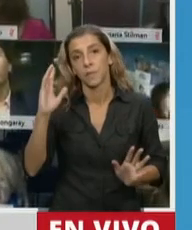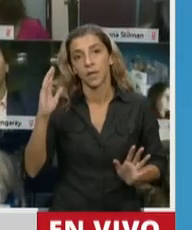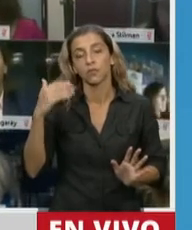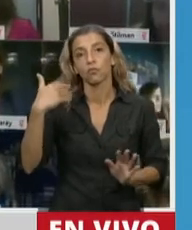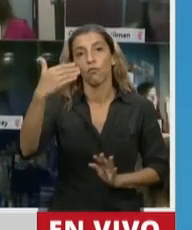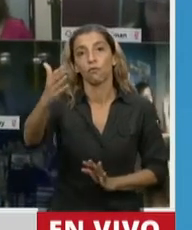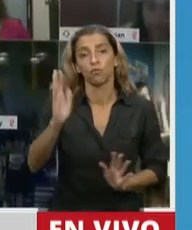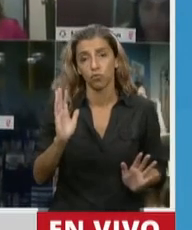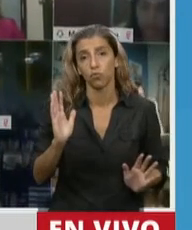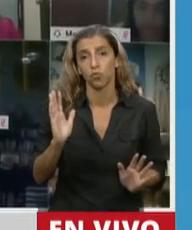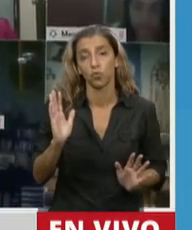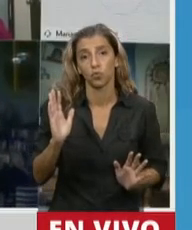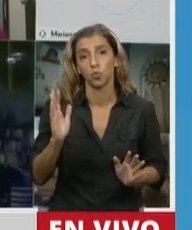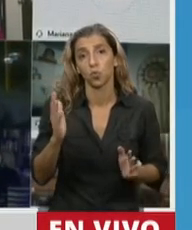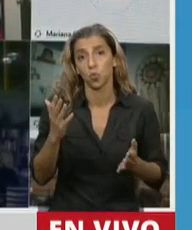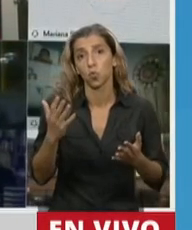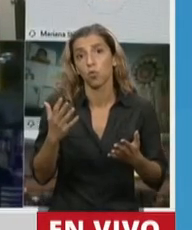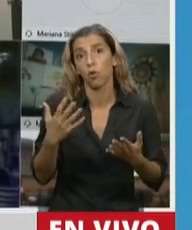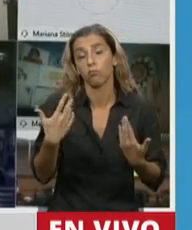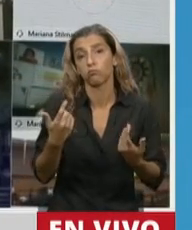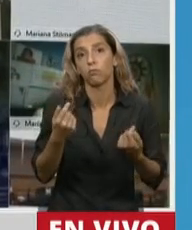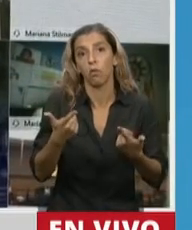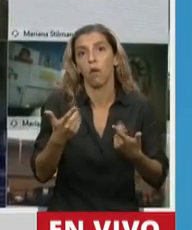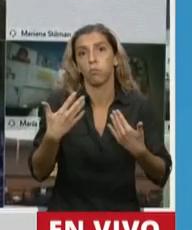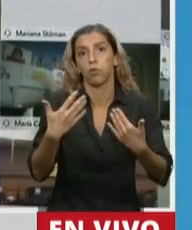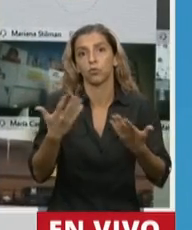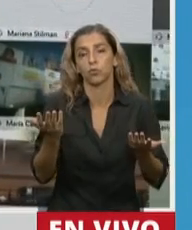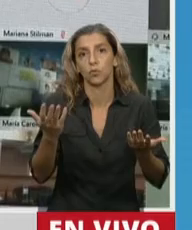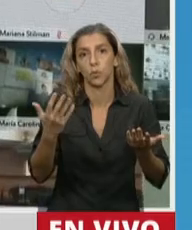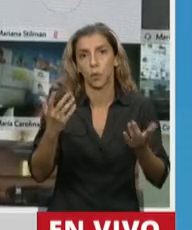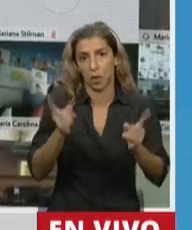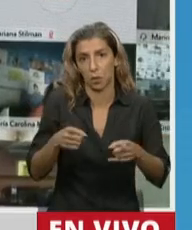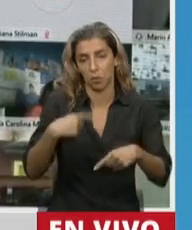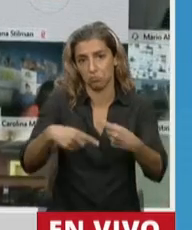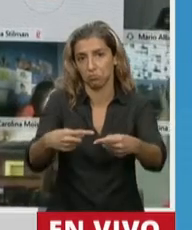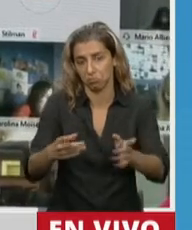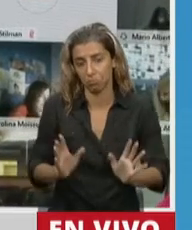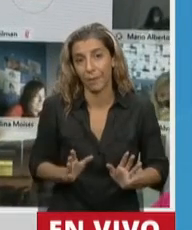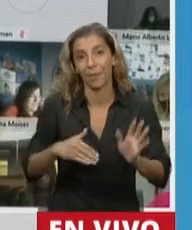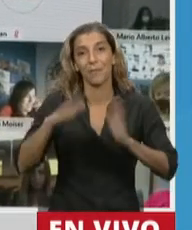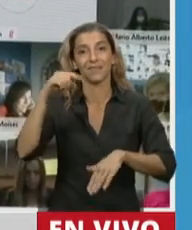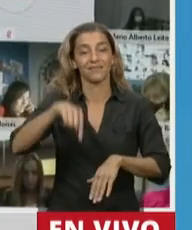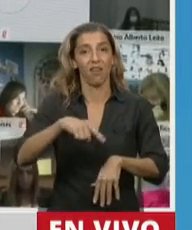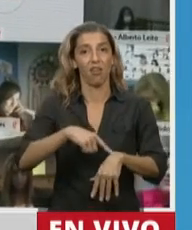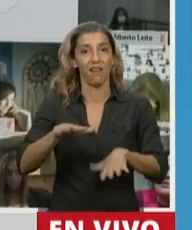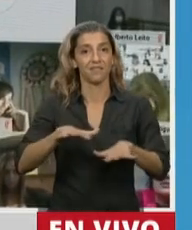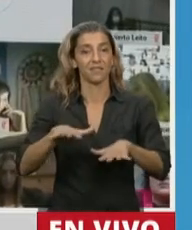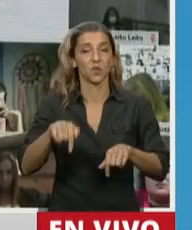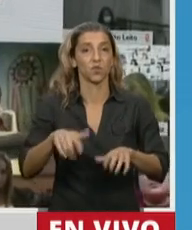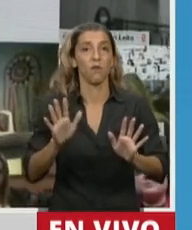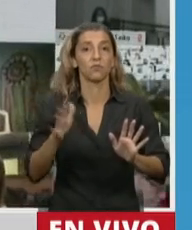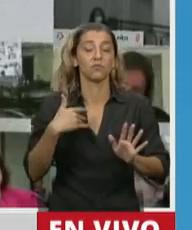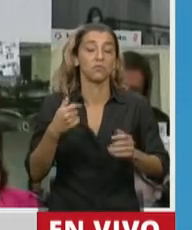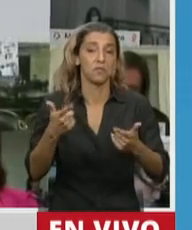una herramienta muy importante para aquellos lugares o zonas de nuestra Argentina que tengan conectividad.